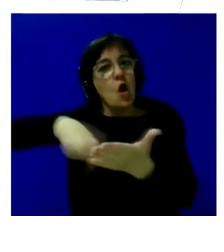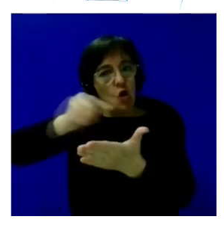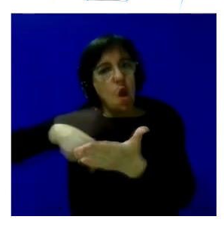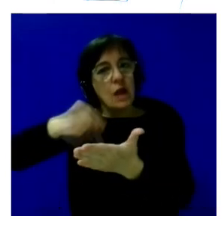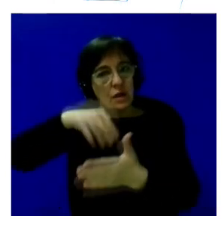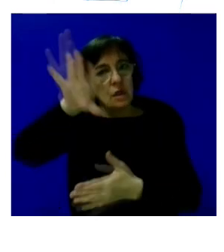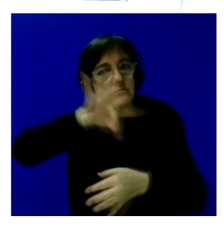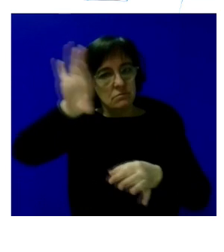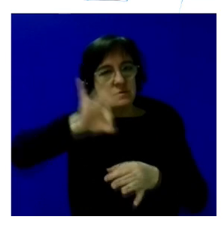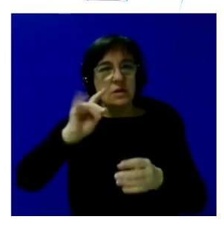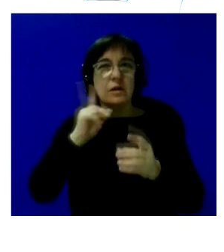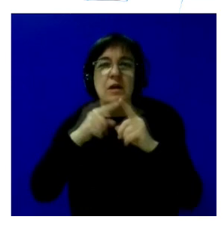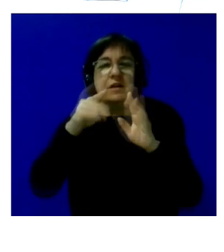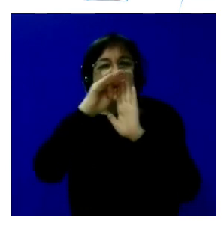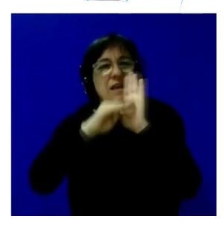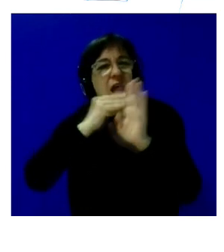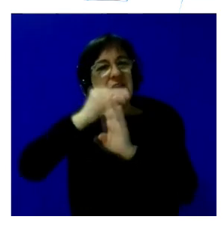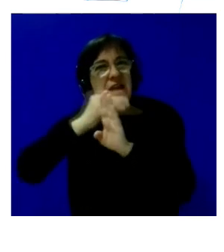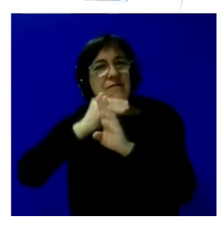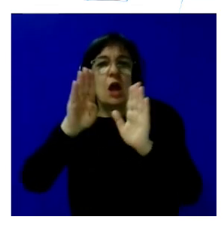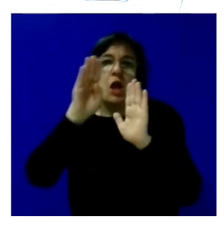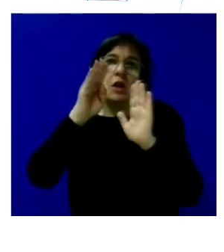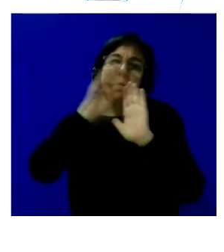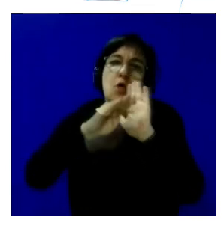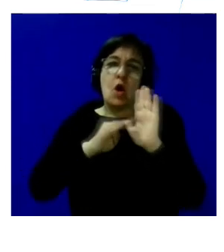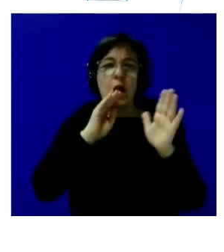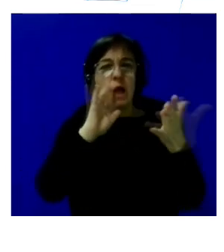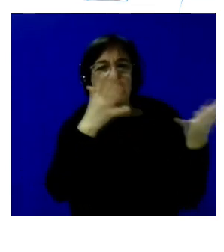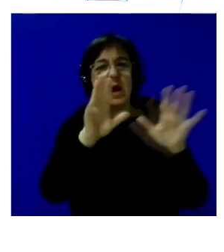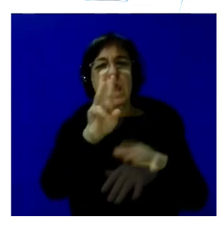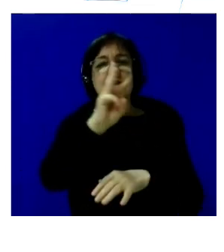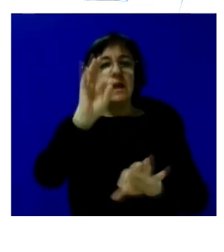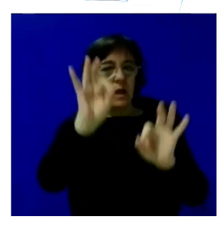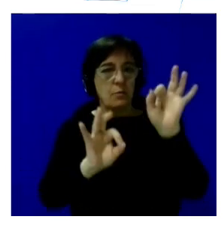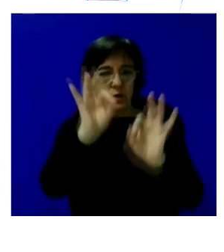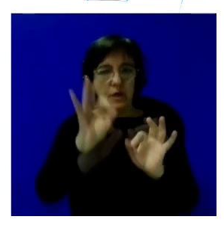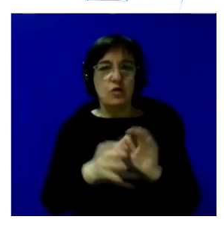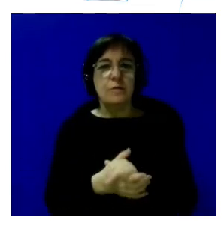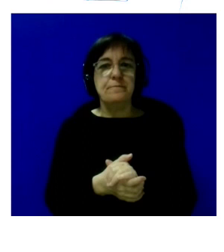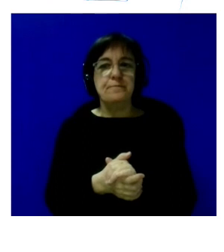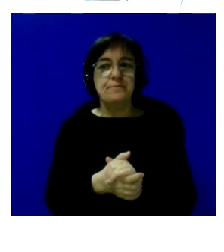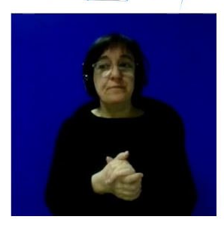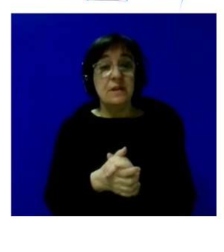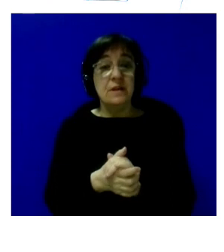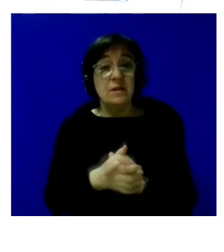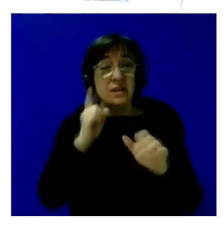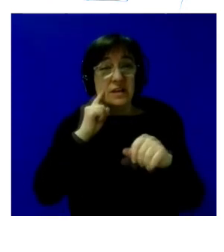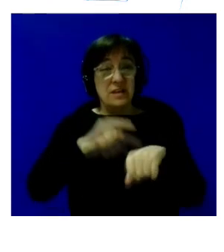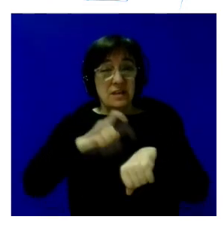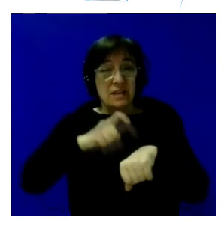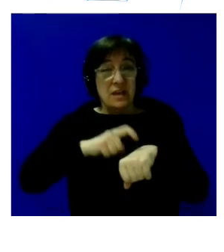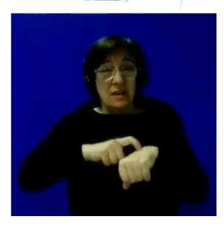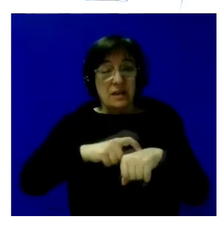los estándares habituales de programas de este tipo están en torno al 30% con el reducido tiempo de